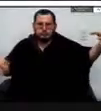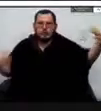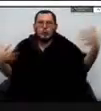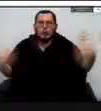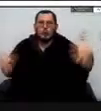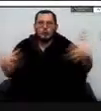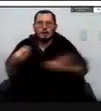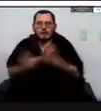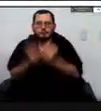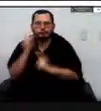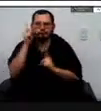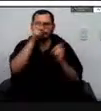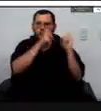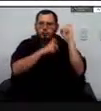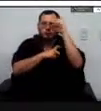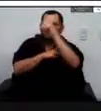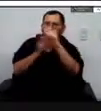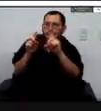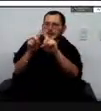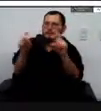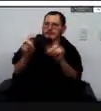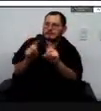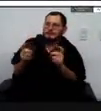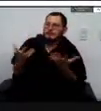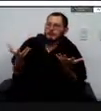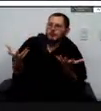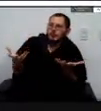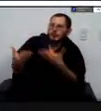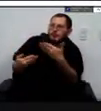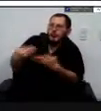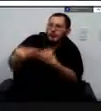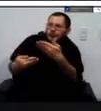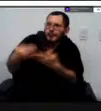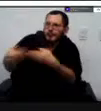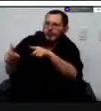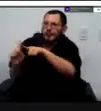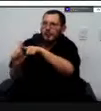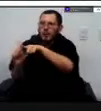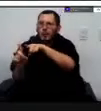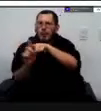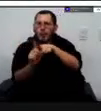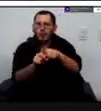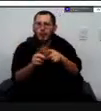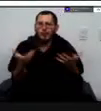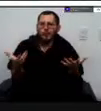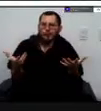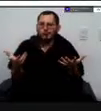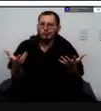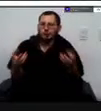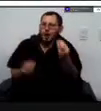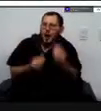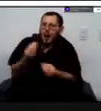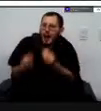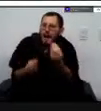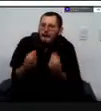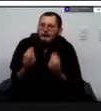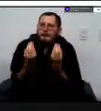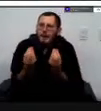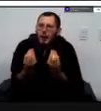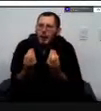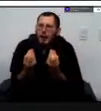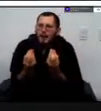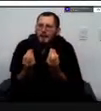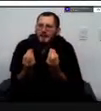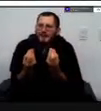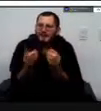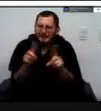realmente todo todo ese diferentes opciones que podemos realizar para el cierre definitivo de